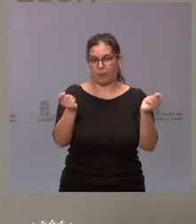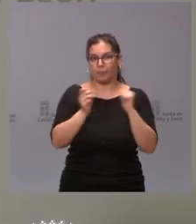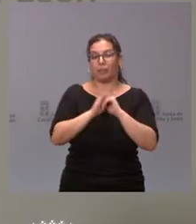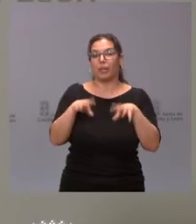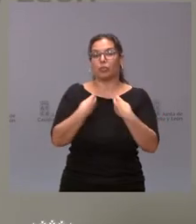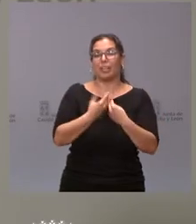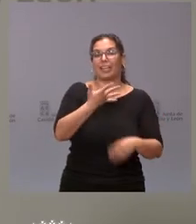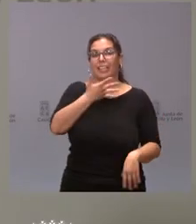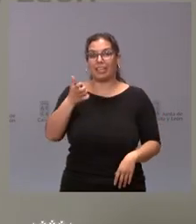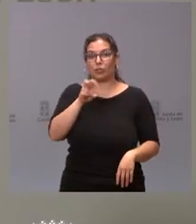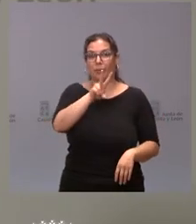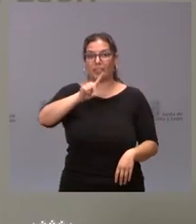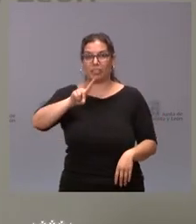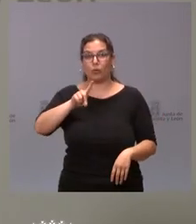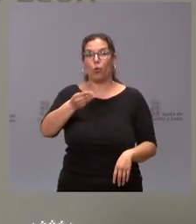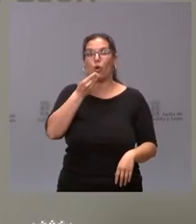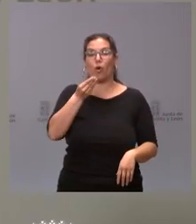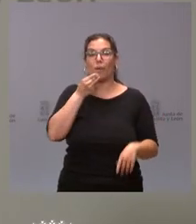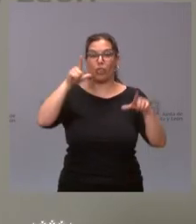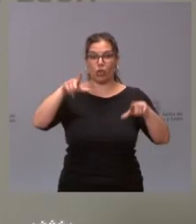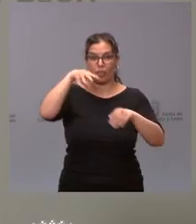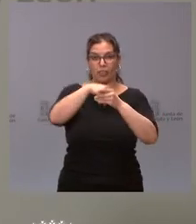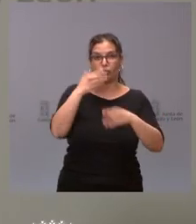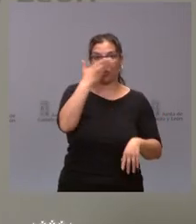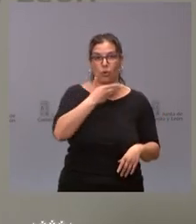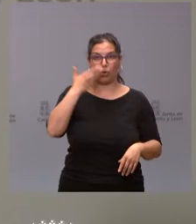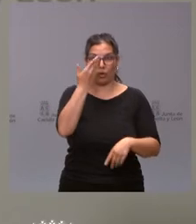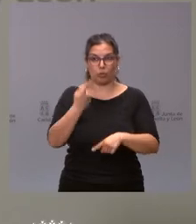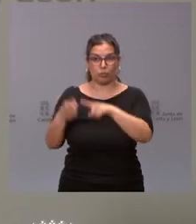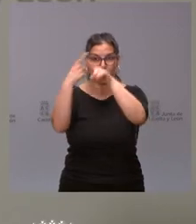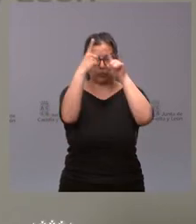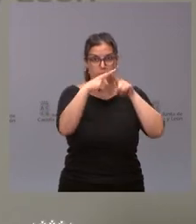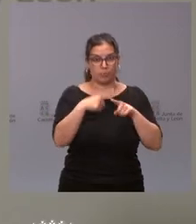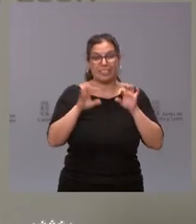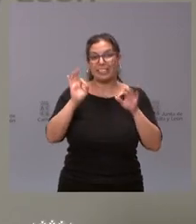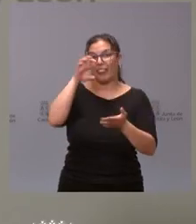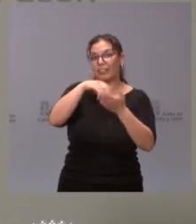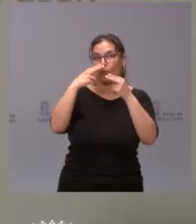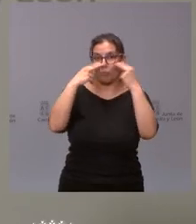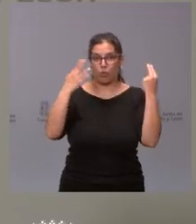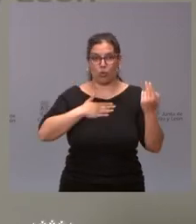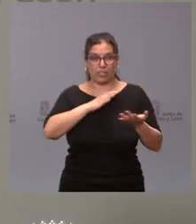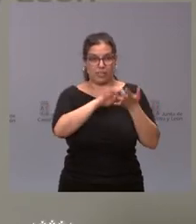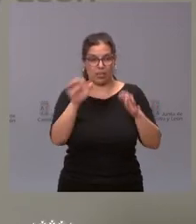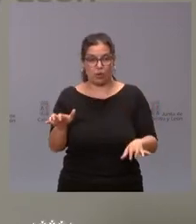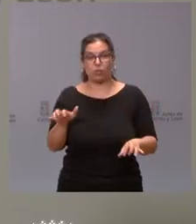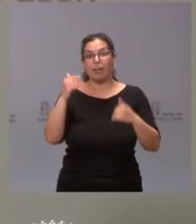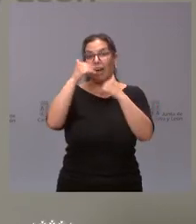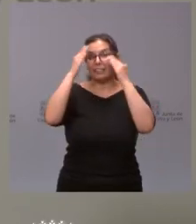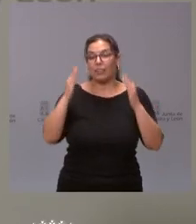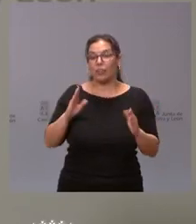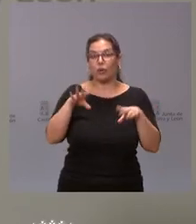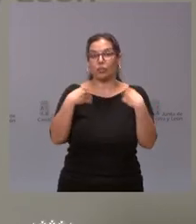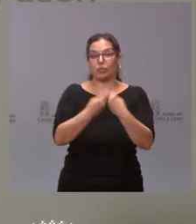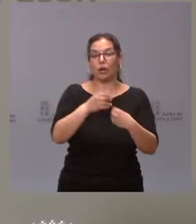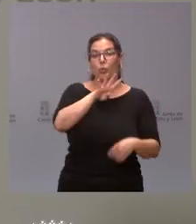de 521 comedores escolares en los centros docentes públicos de Castilla y León, que atienden a más de